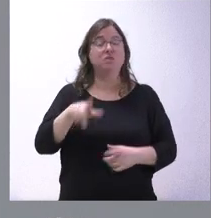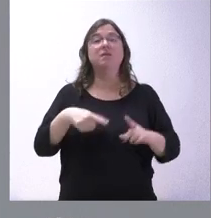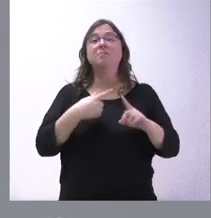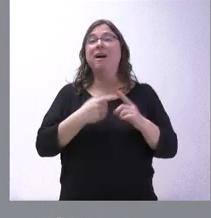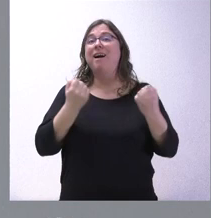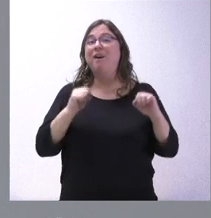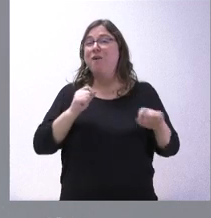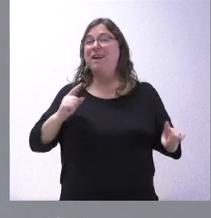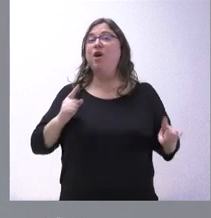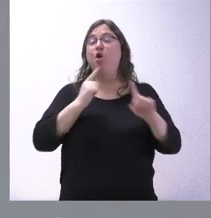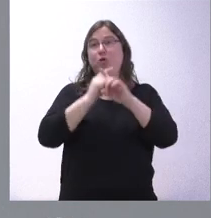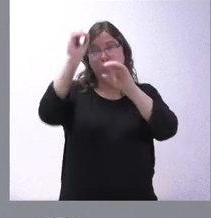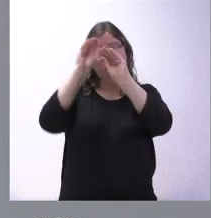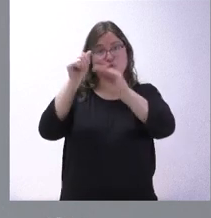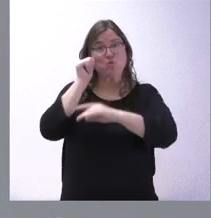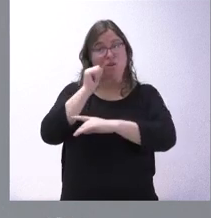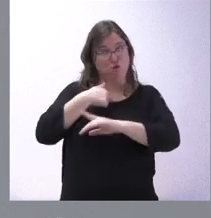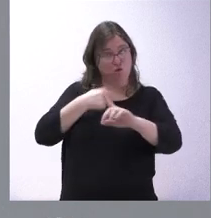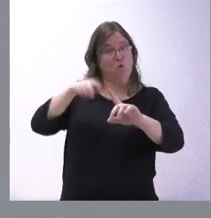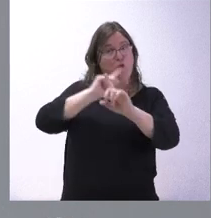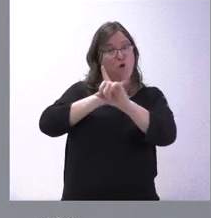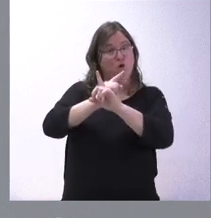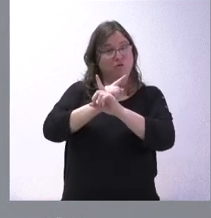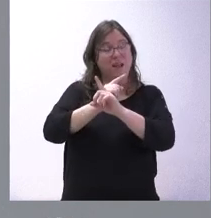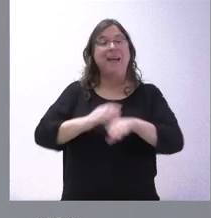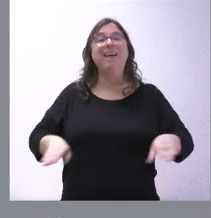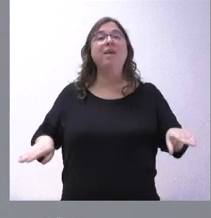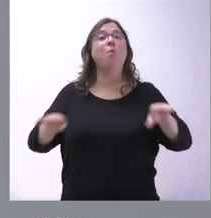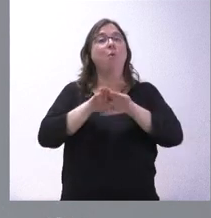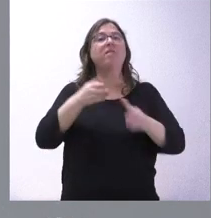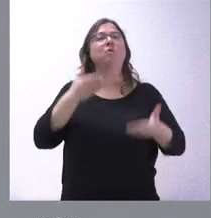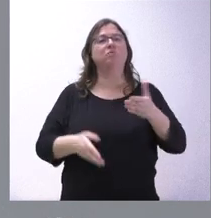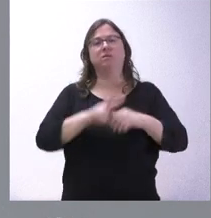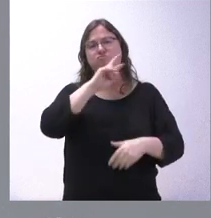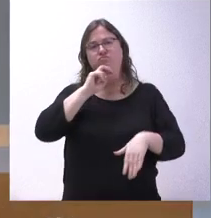contra de la opinión de Pedro Sánchez, la igualdad y la justicia prevalecerán.